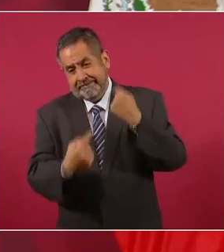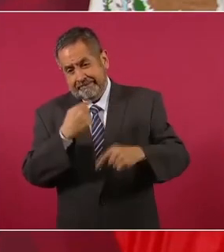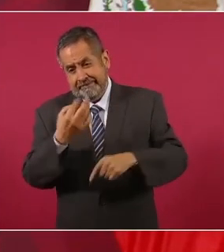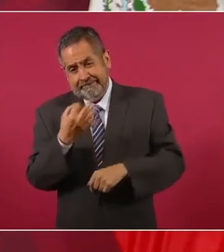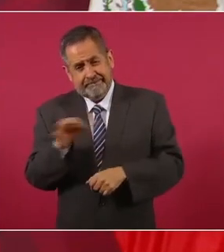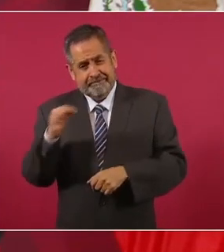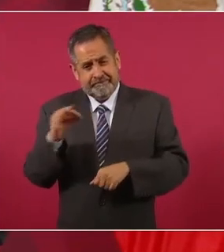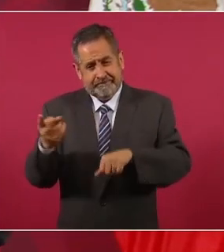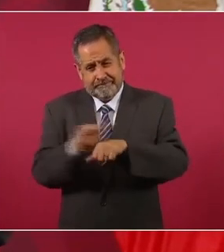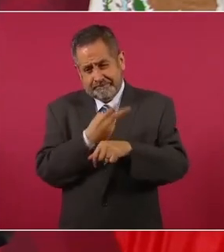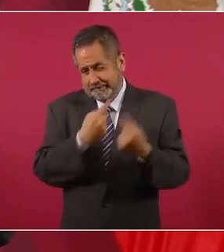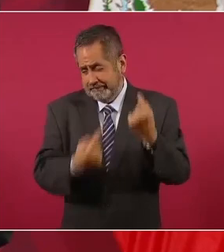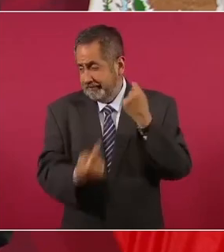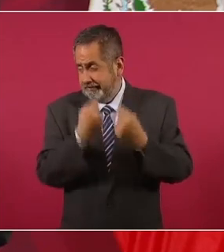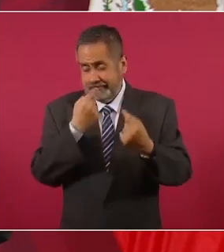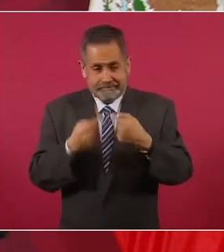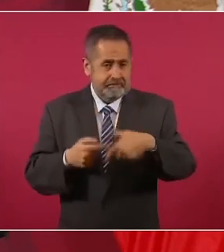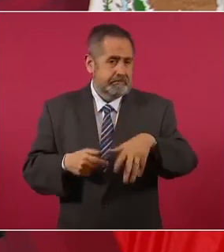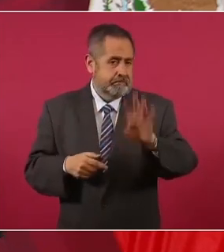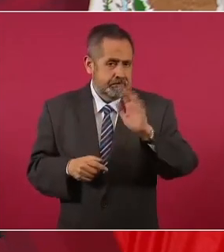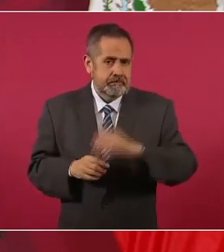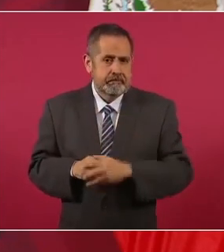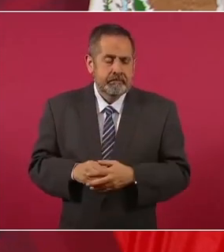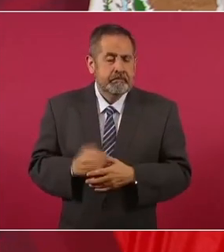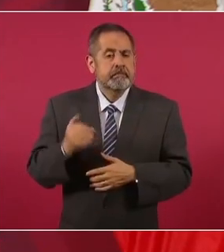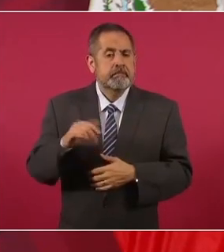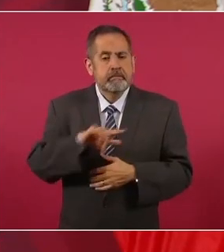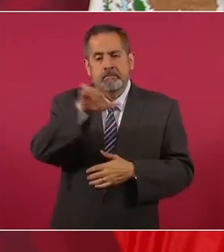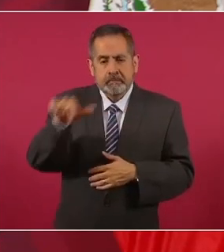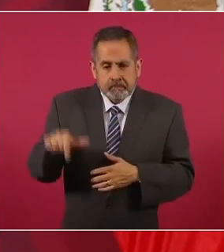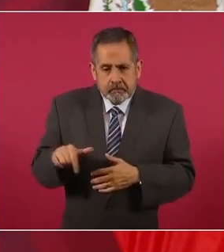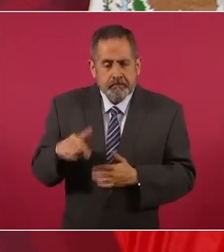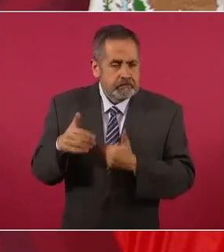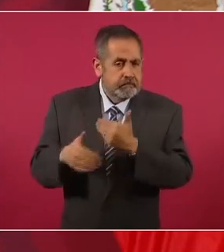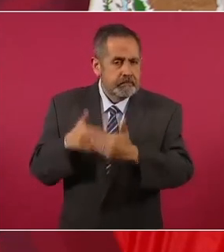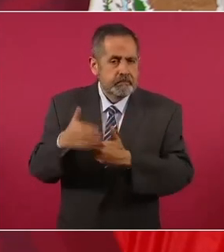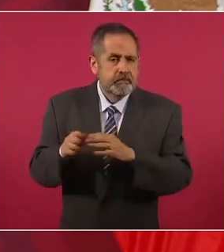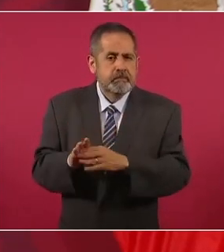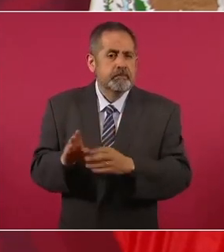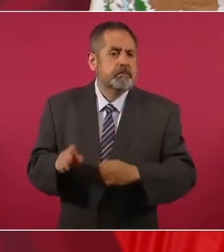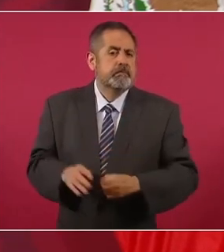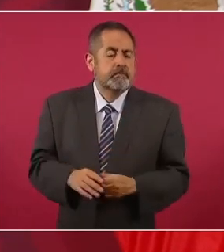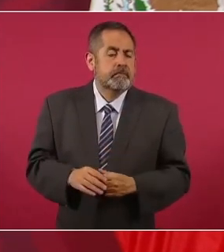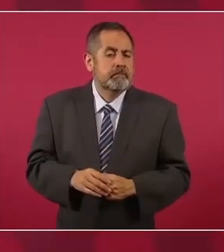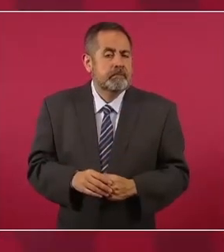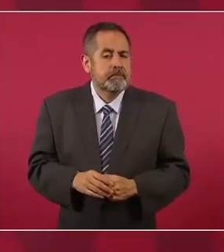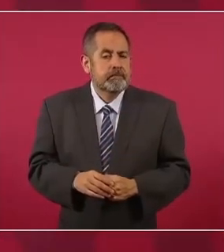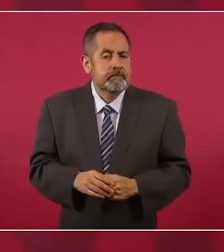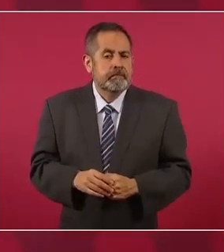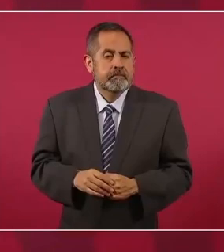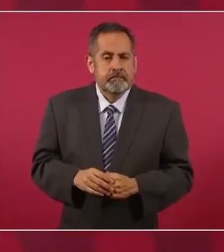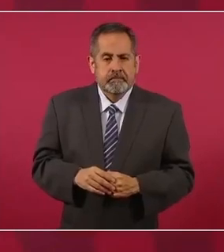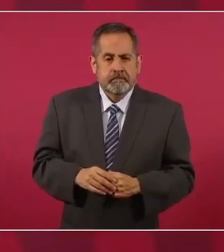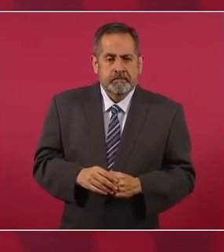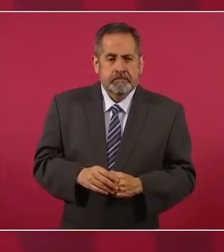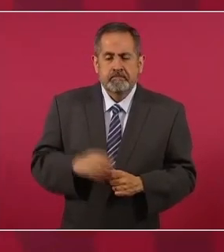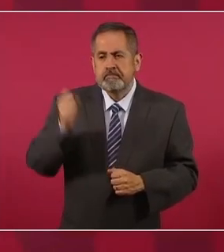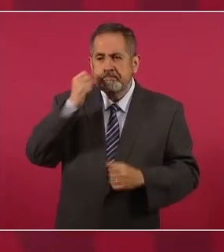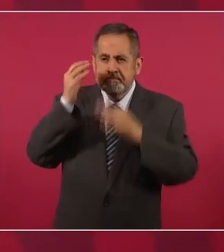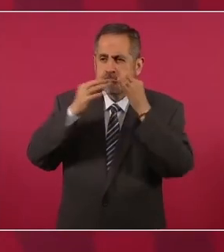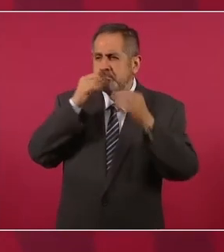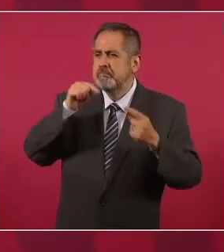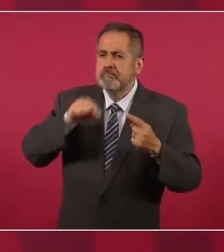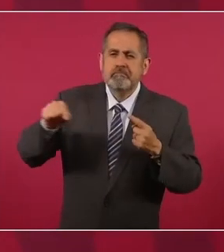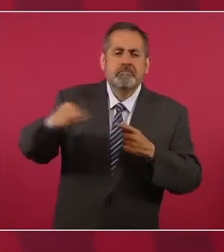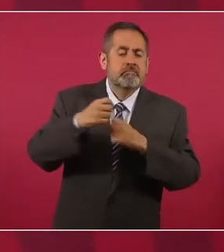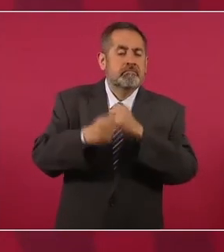pero ya después en las campañas del